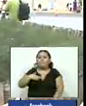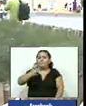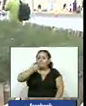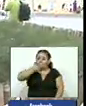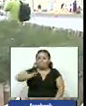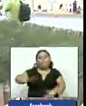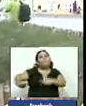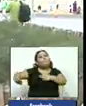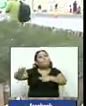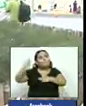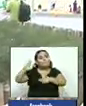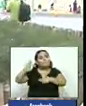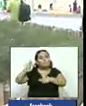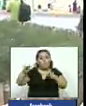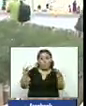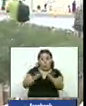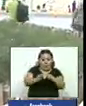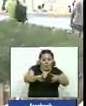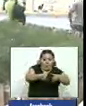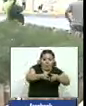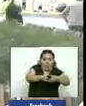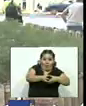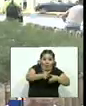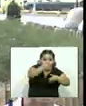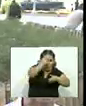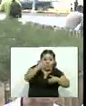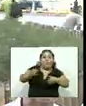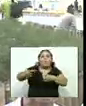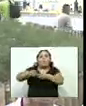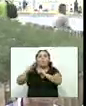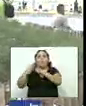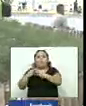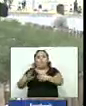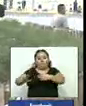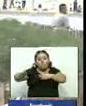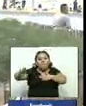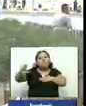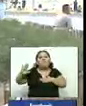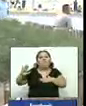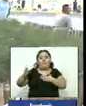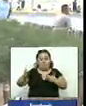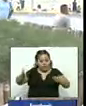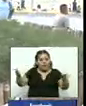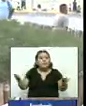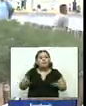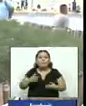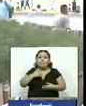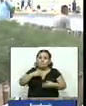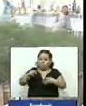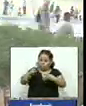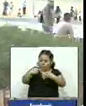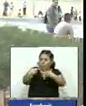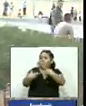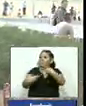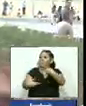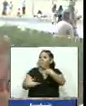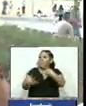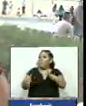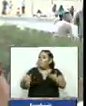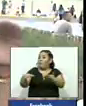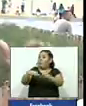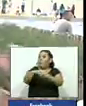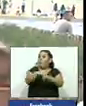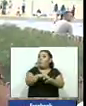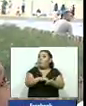tanto los políticos como los jefes de pandilla a que van a cumplir las reglas del juego y que el pueblo